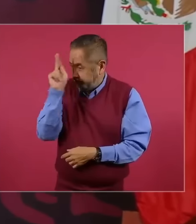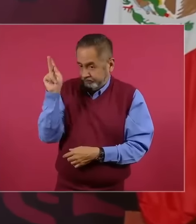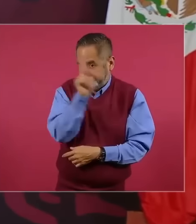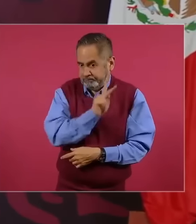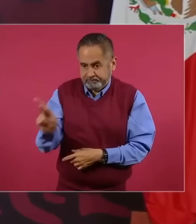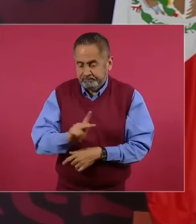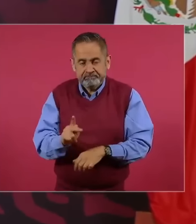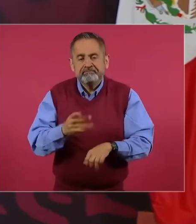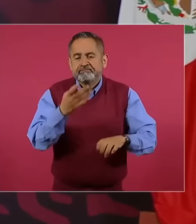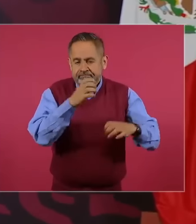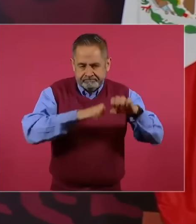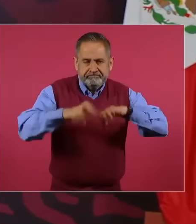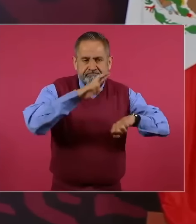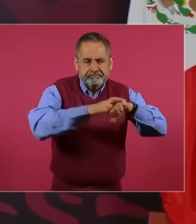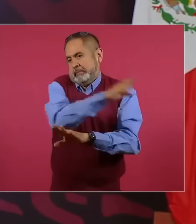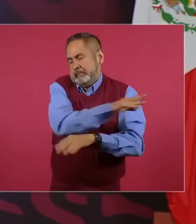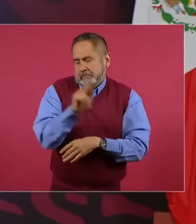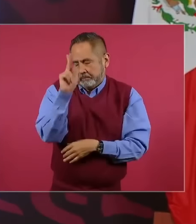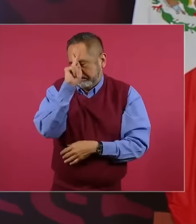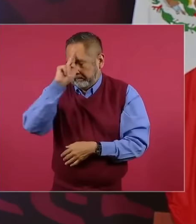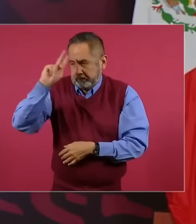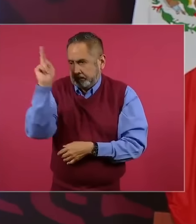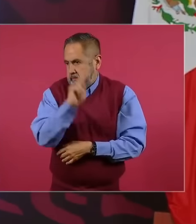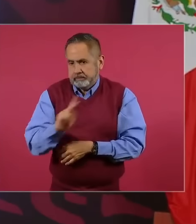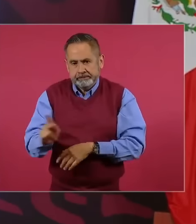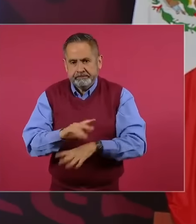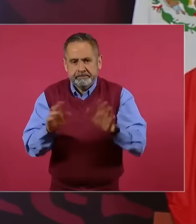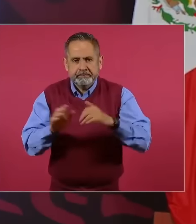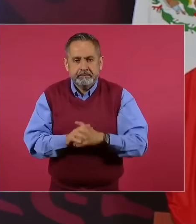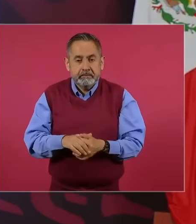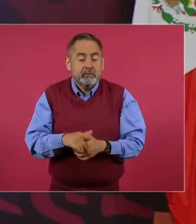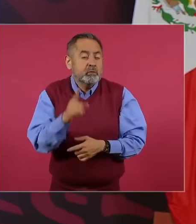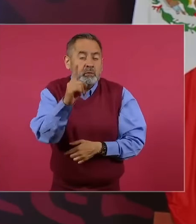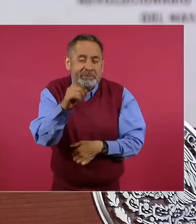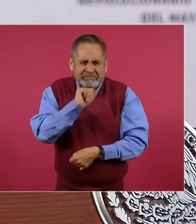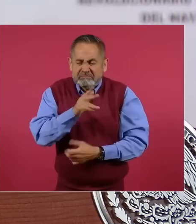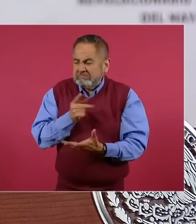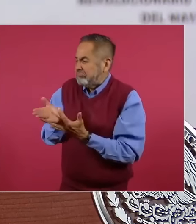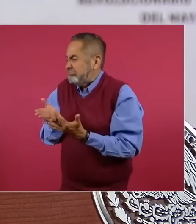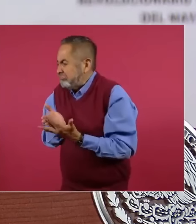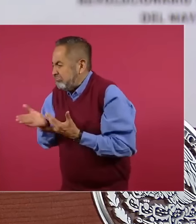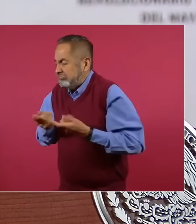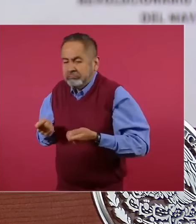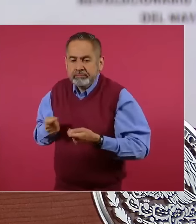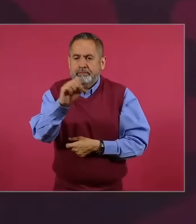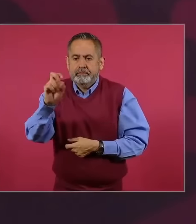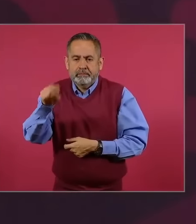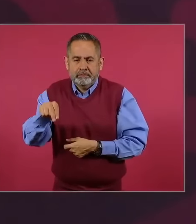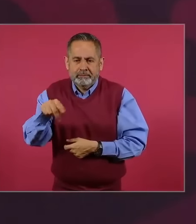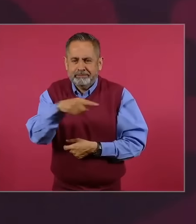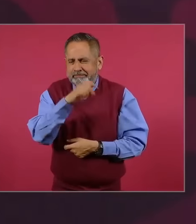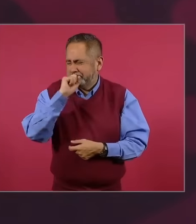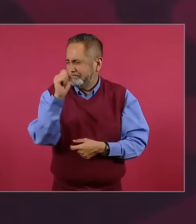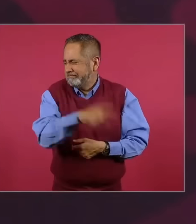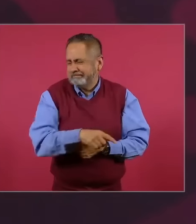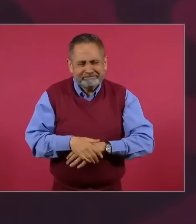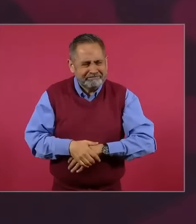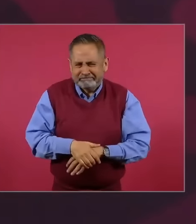México, de Estados Unidos, este, el peor de todos, Wilson, ese,